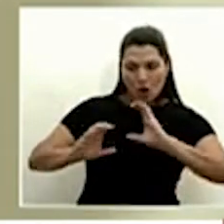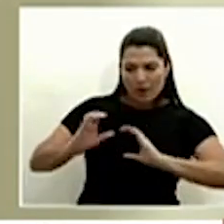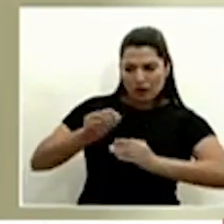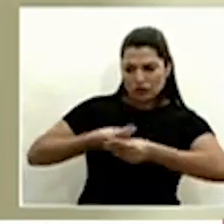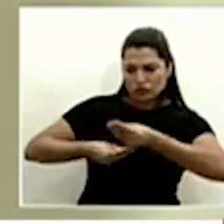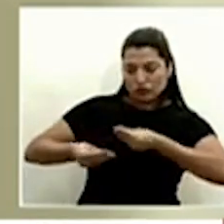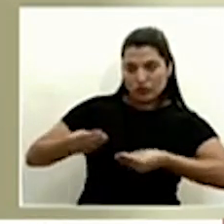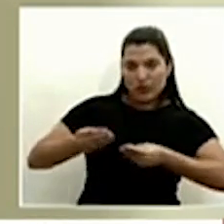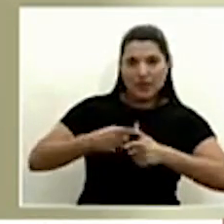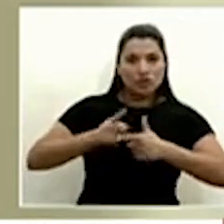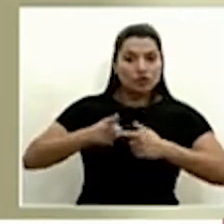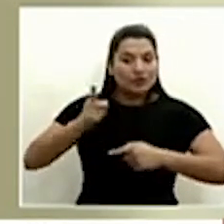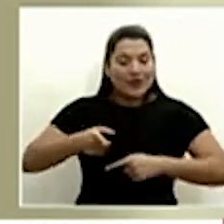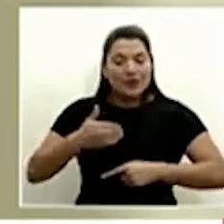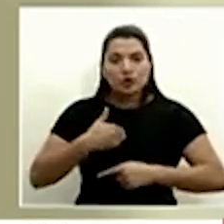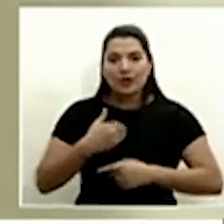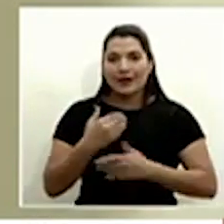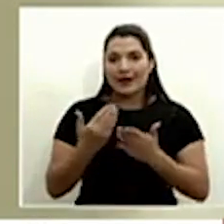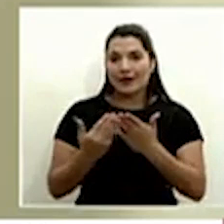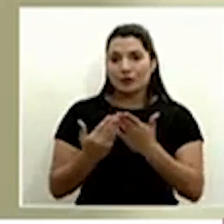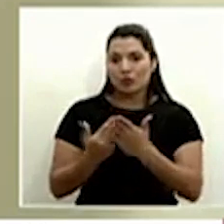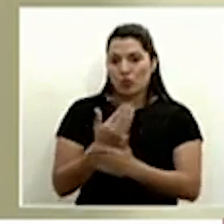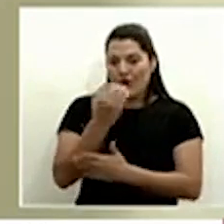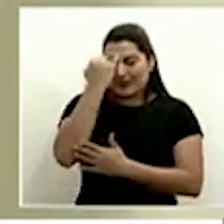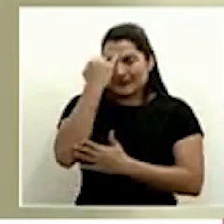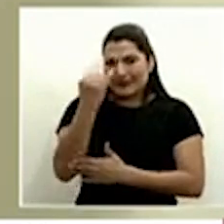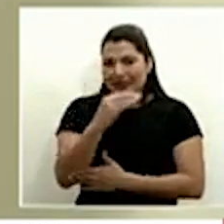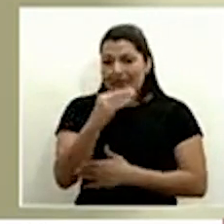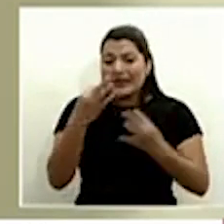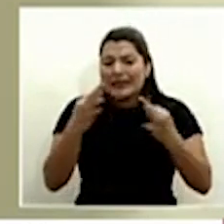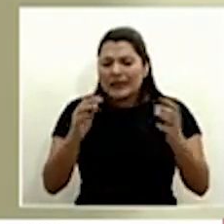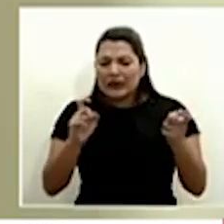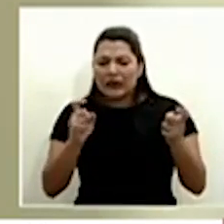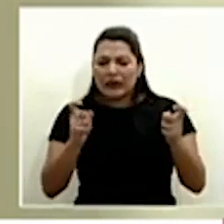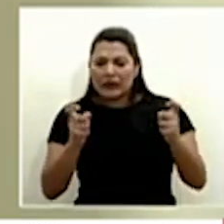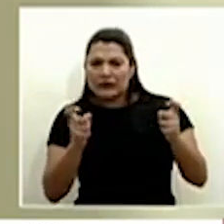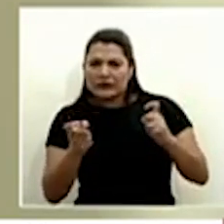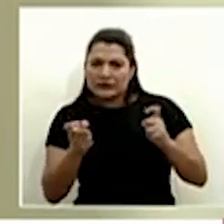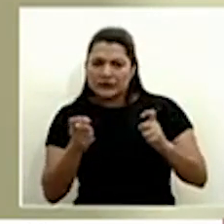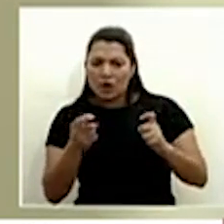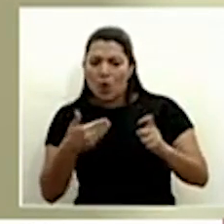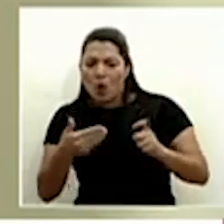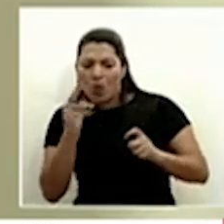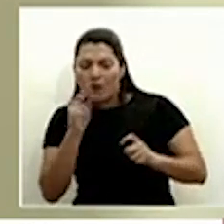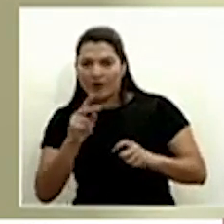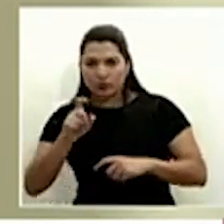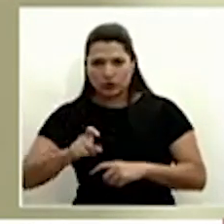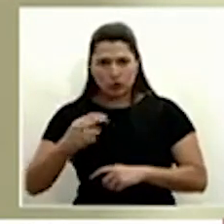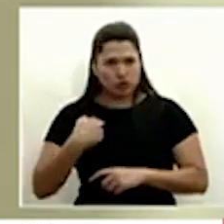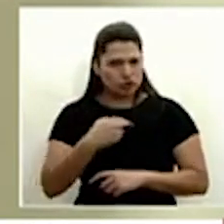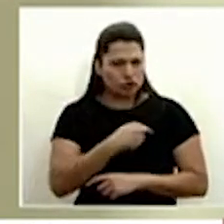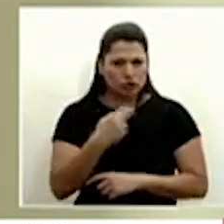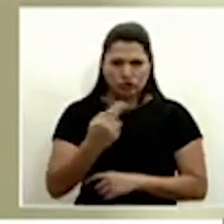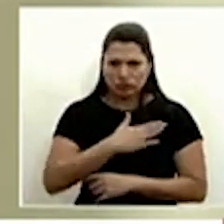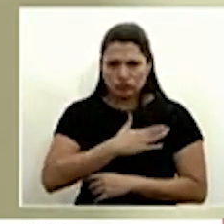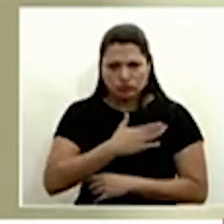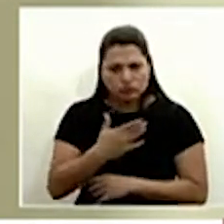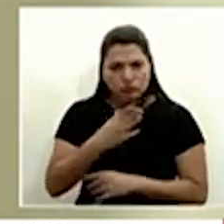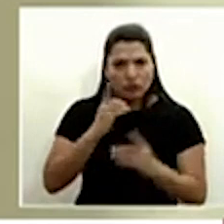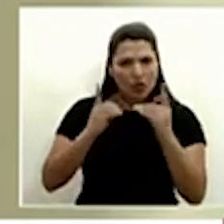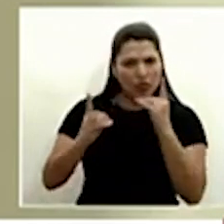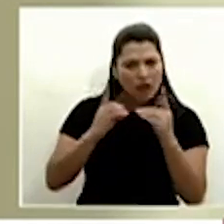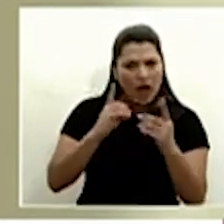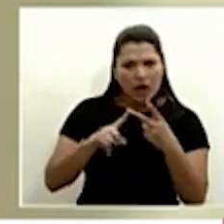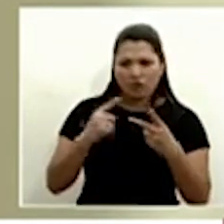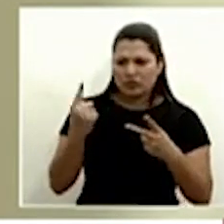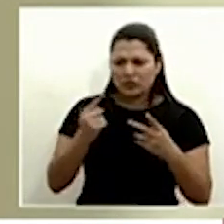y tenemos que en la práctica, en lo empírico, ir ajustando. Siempre hemos estado abiertos al diálogo, siempre hemos estado abiertos